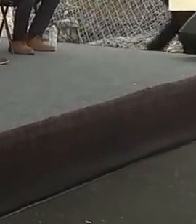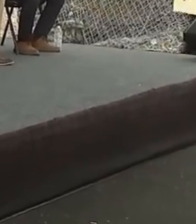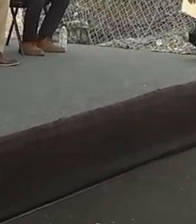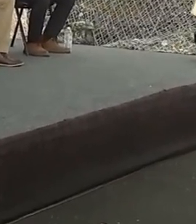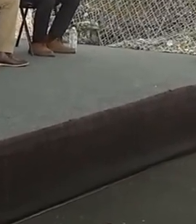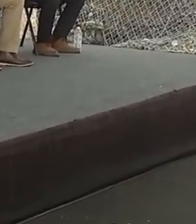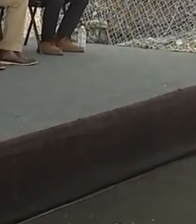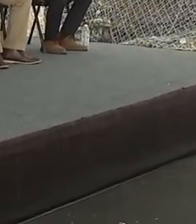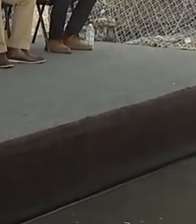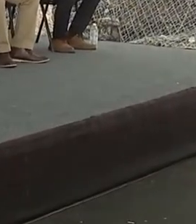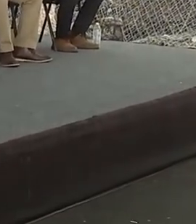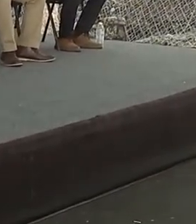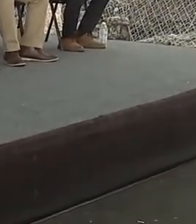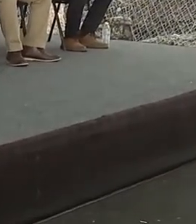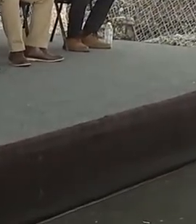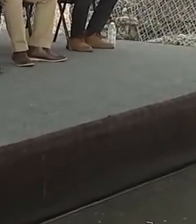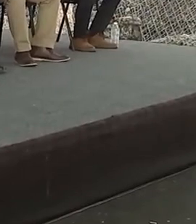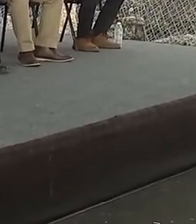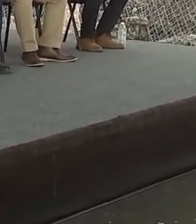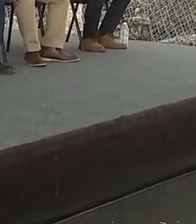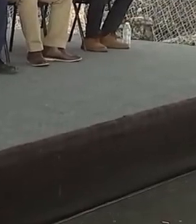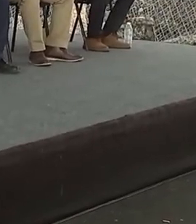Cuauhtémoc Blanco Bravo.